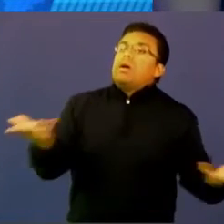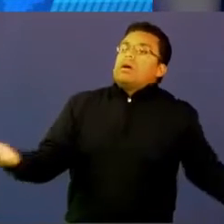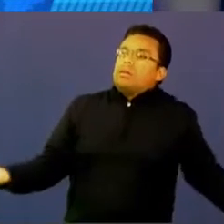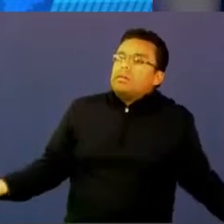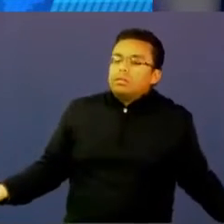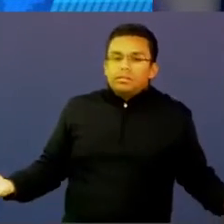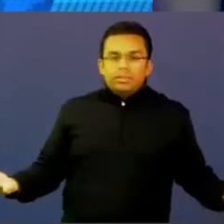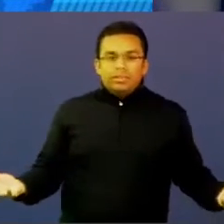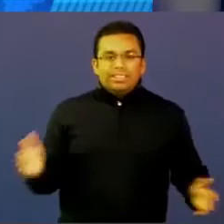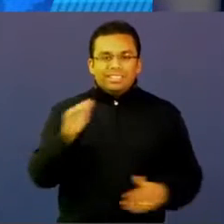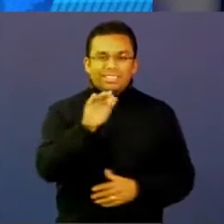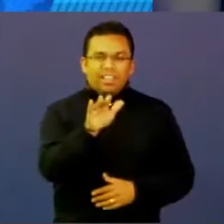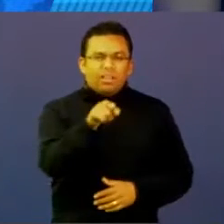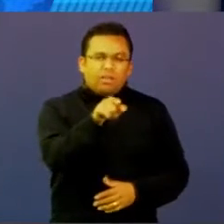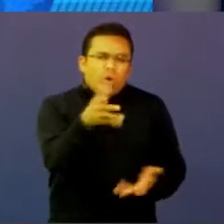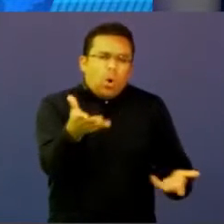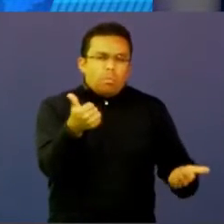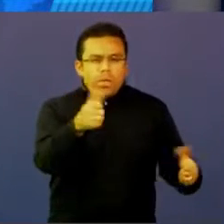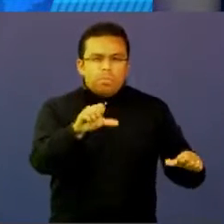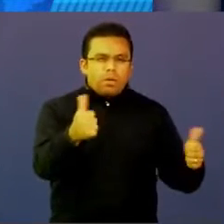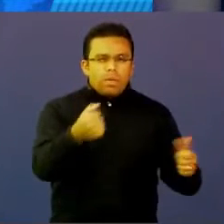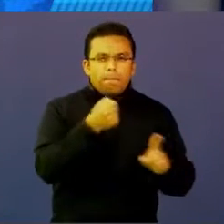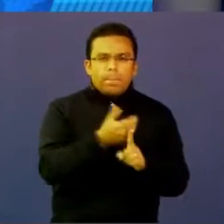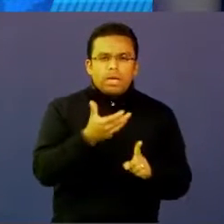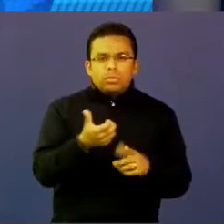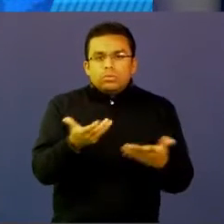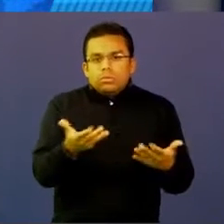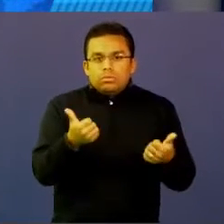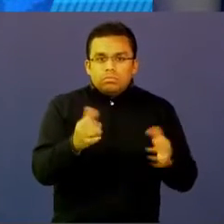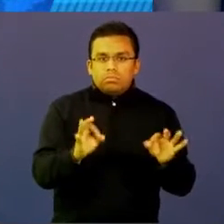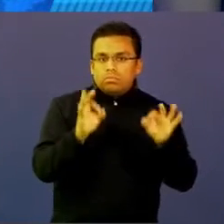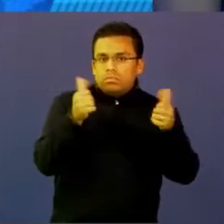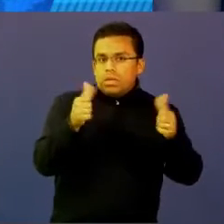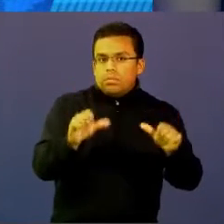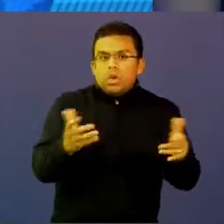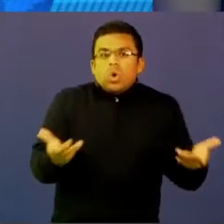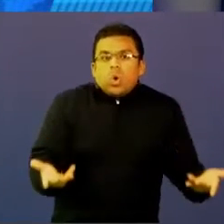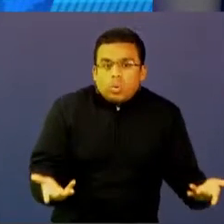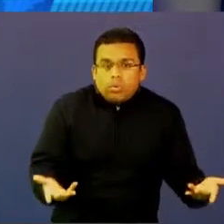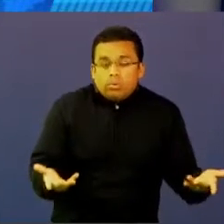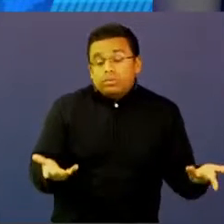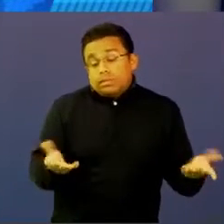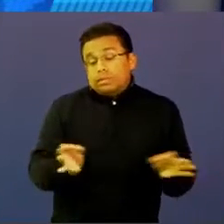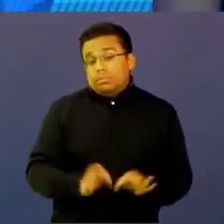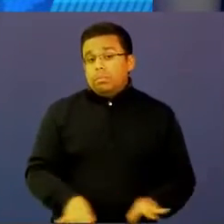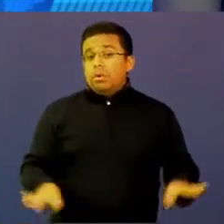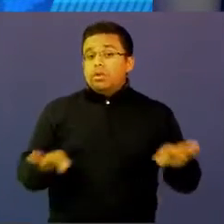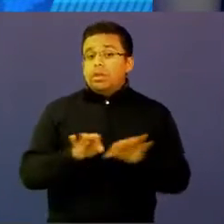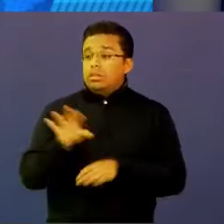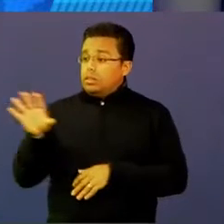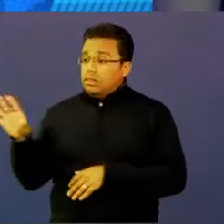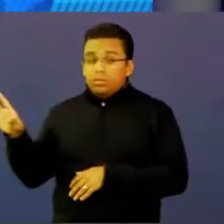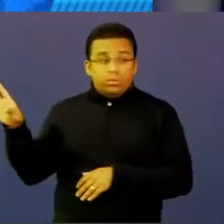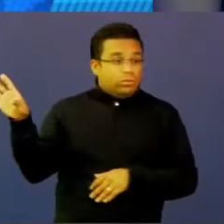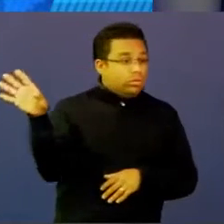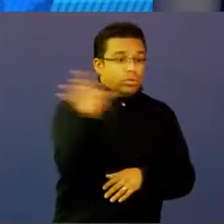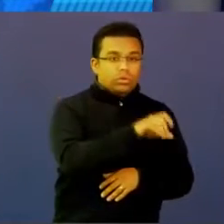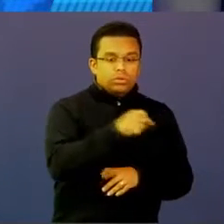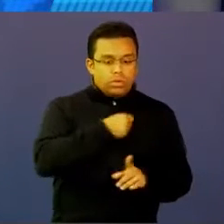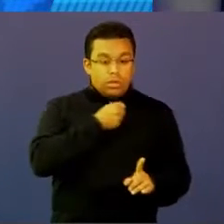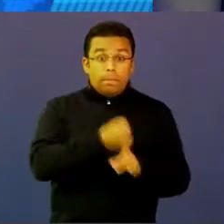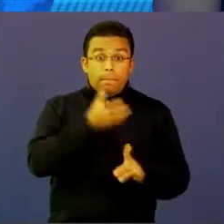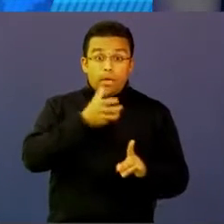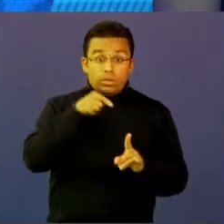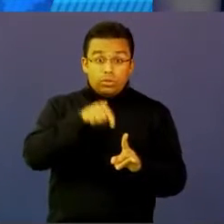¿Tú cómo consideras que podemos ver los impactos? Porque es muy importante que todos entendamos que el impacto de la